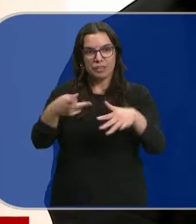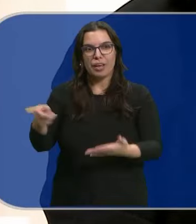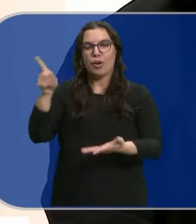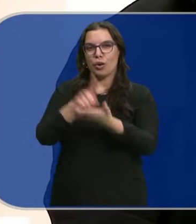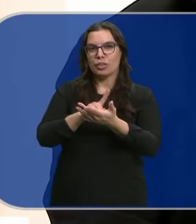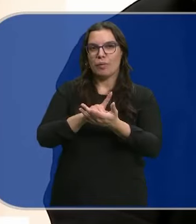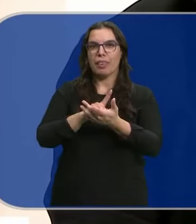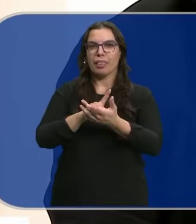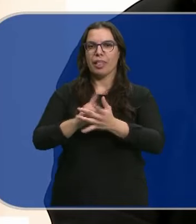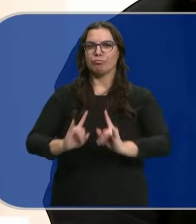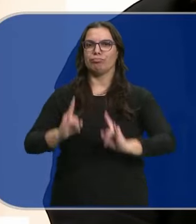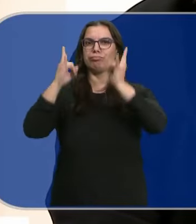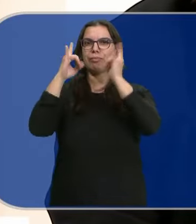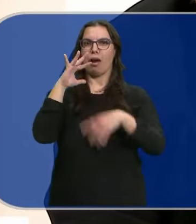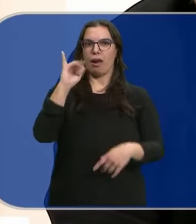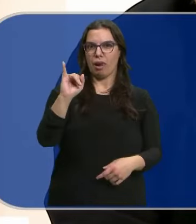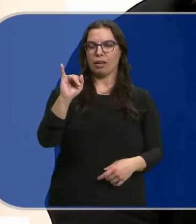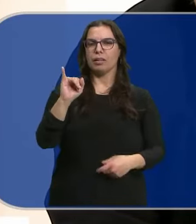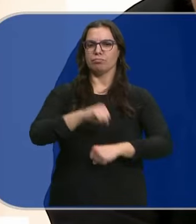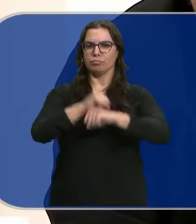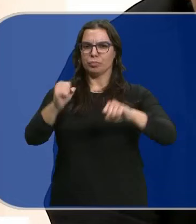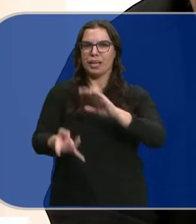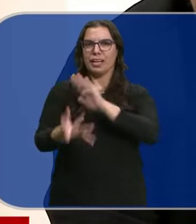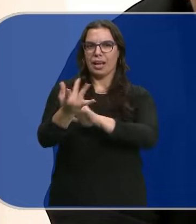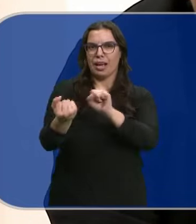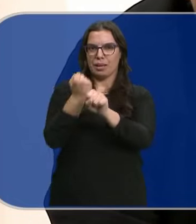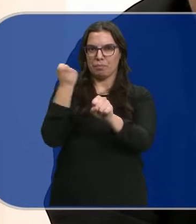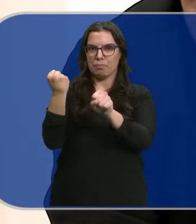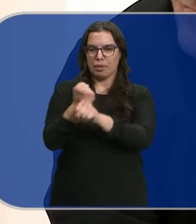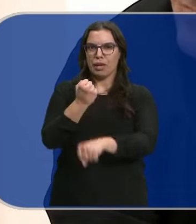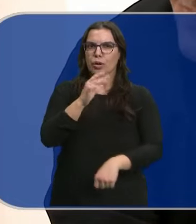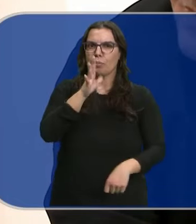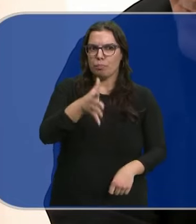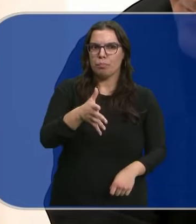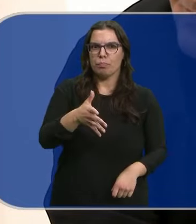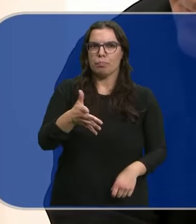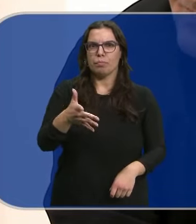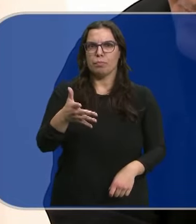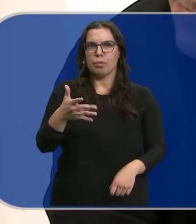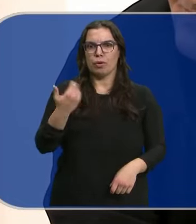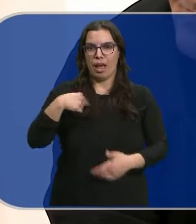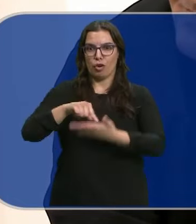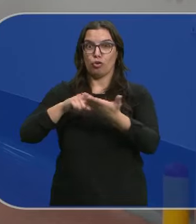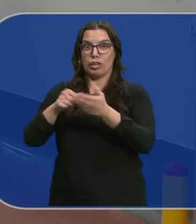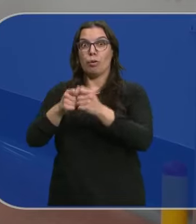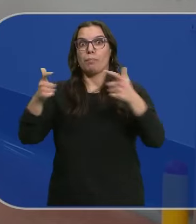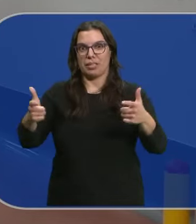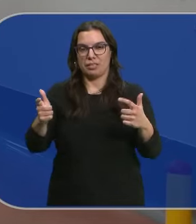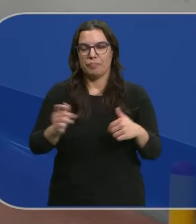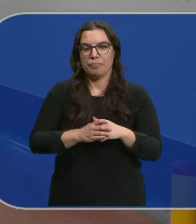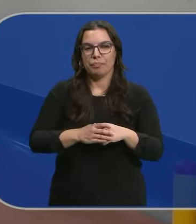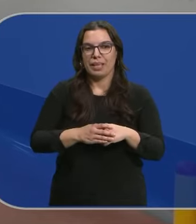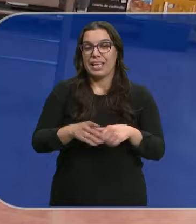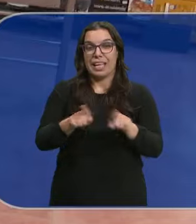Cascajares está en pie Cascajares está Creando empleo Porque estamos Ya con más empleo Que antes del incendio Como